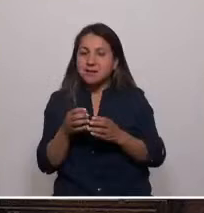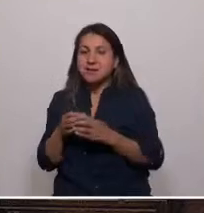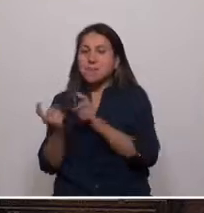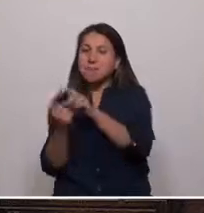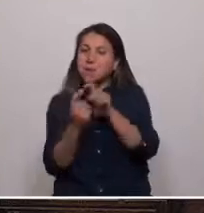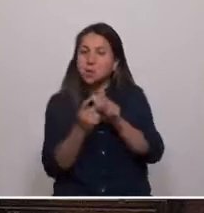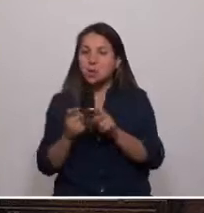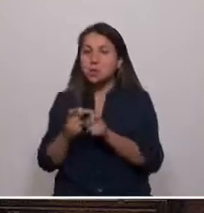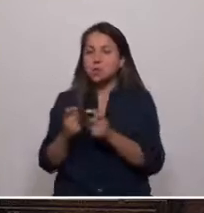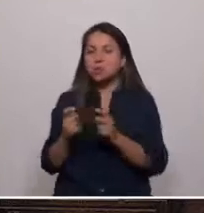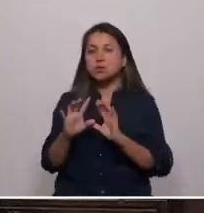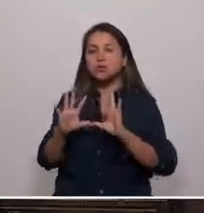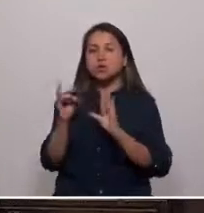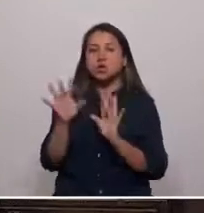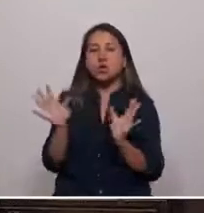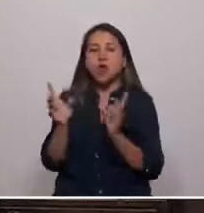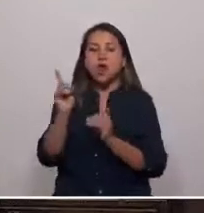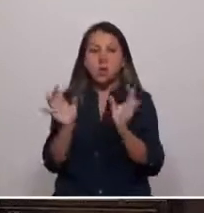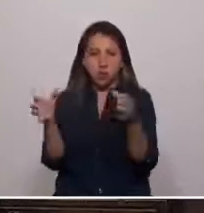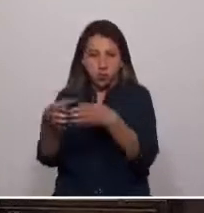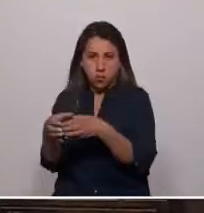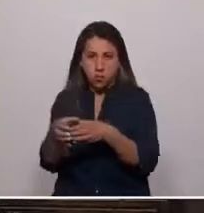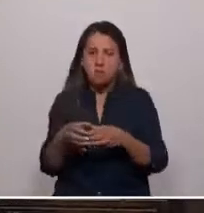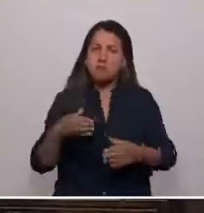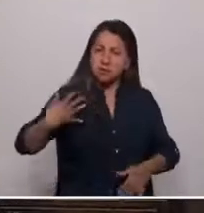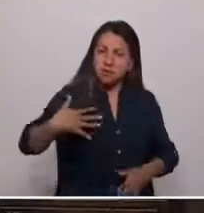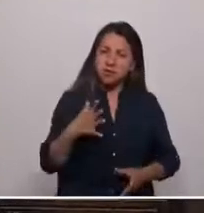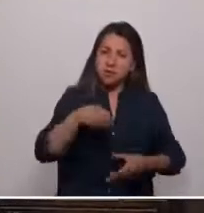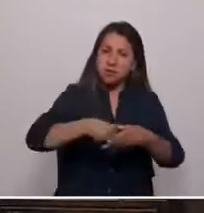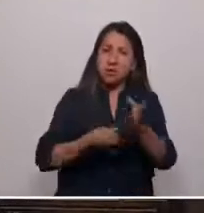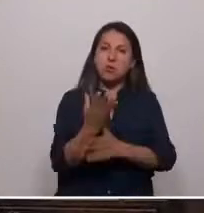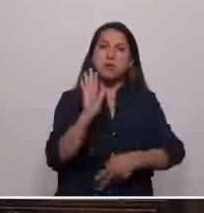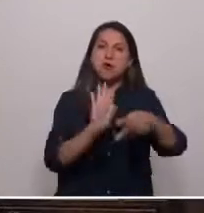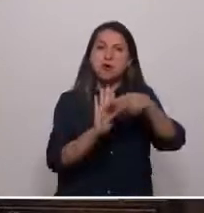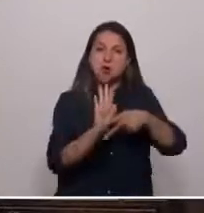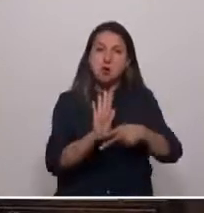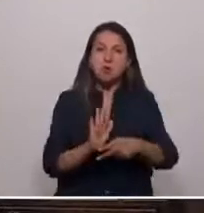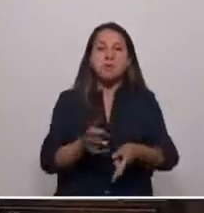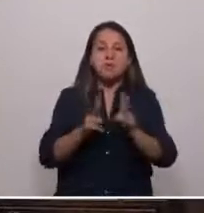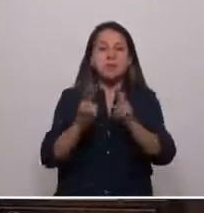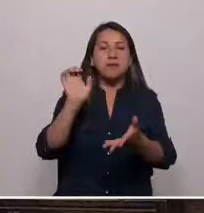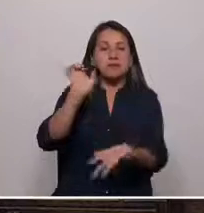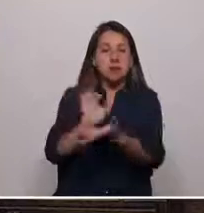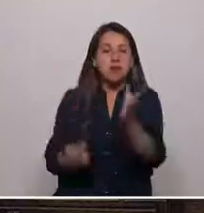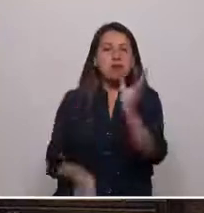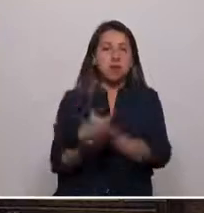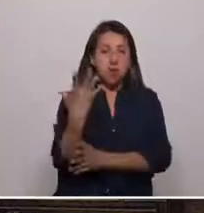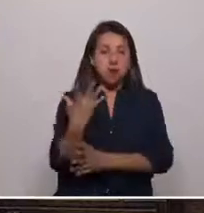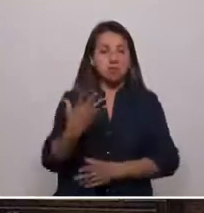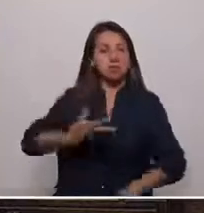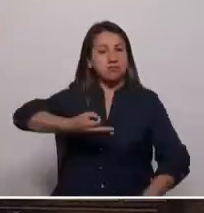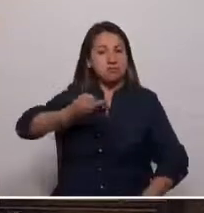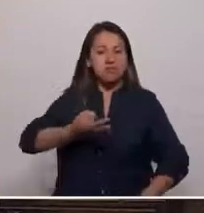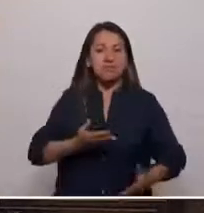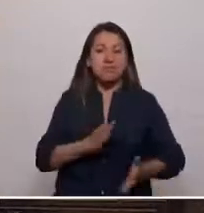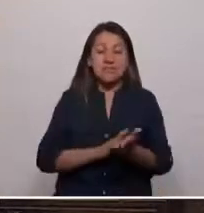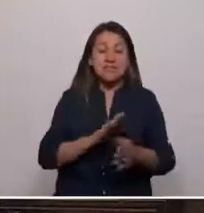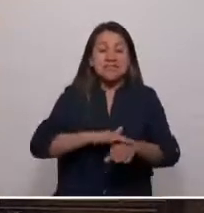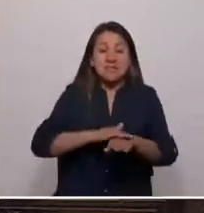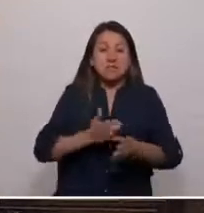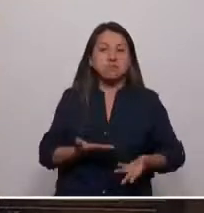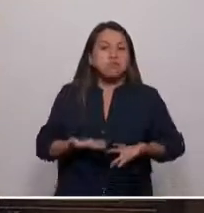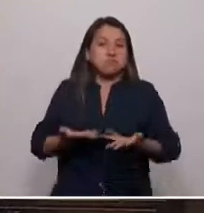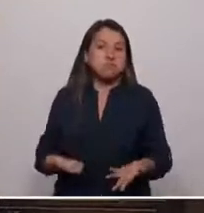y nepotismo. Por esto creo necesario incorporar normas que permitan al Estado modernizarse y estar efectivamente al servicio de las personas,